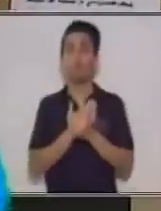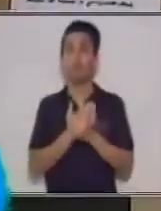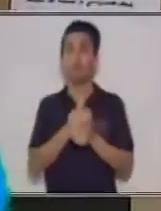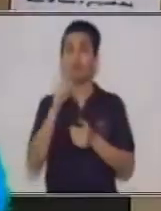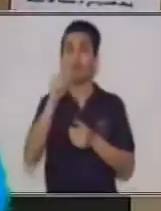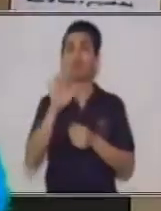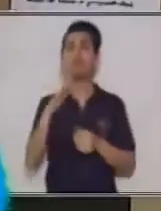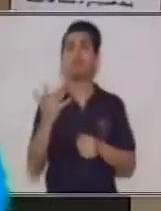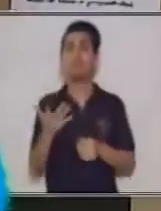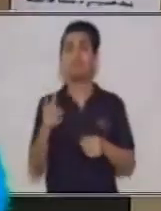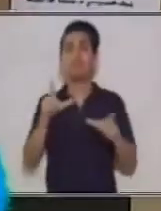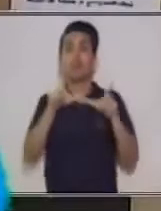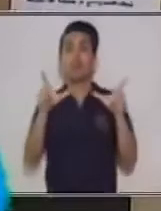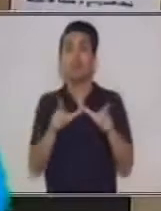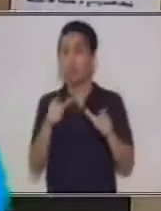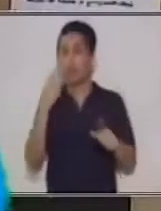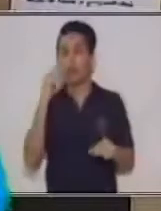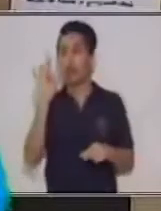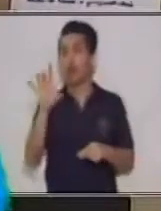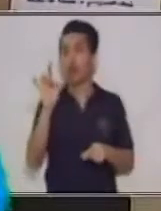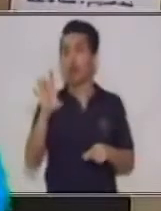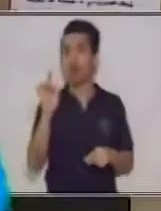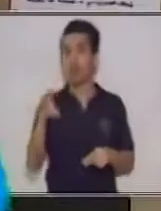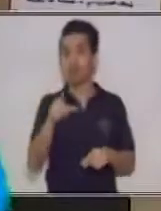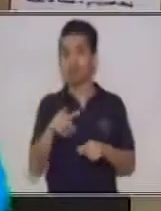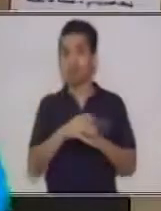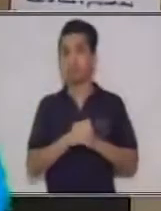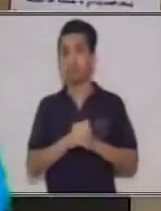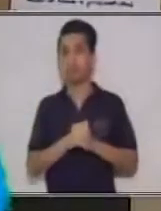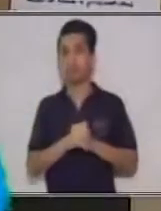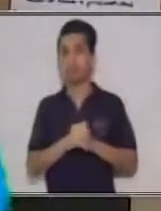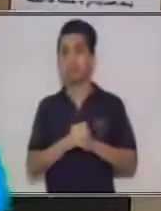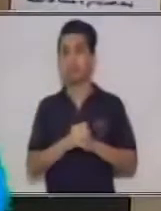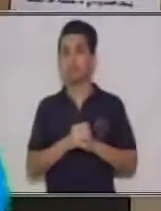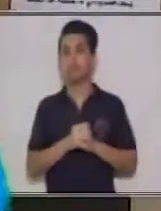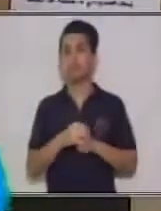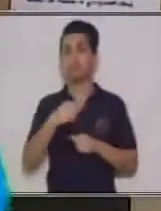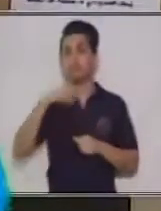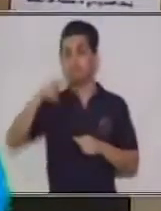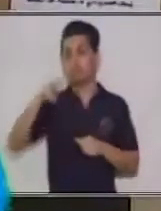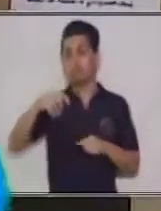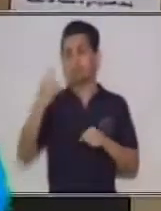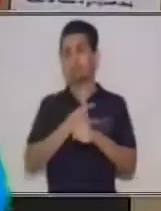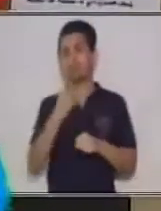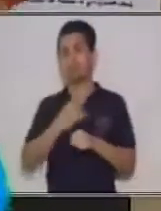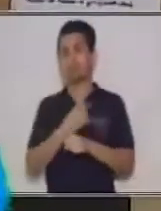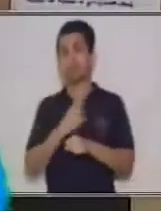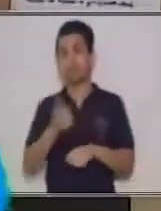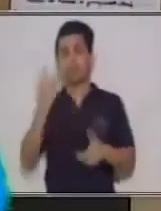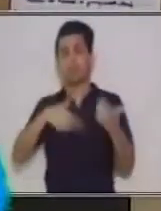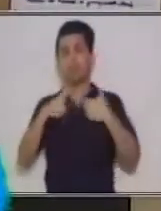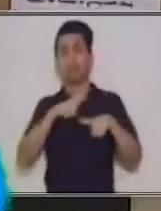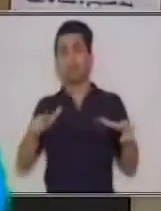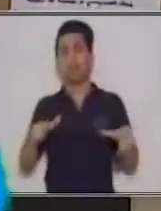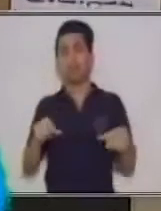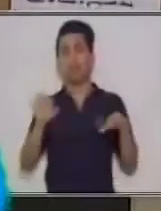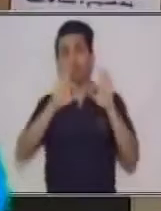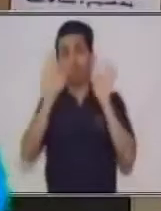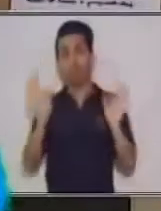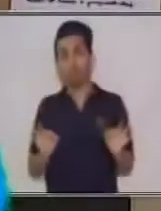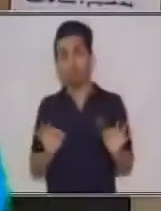lugar donde no conocen esos términos. Realmente debo utilizar un lenguaje o un nivel de lenguaje